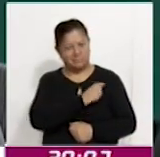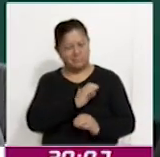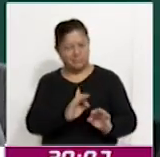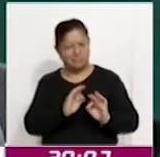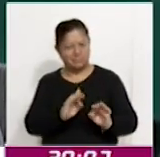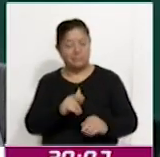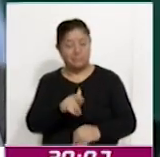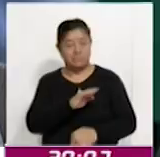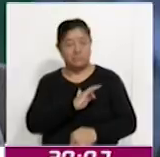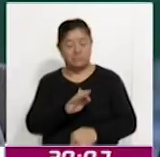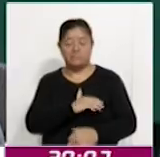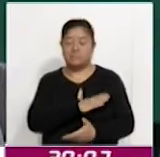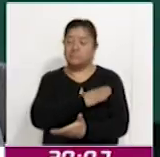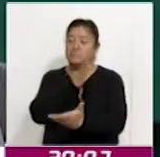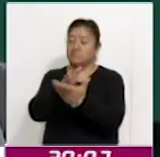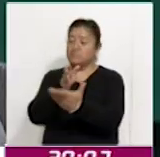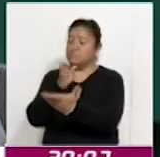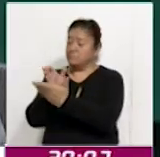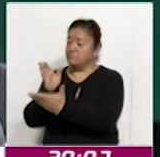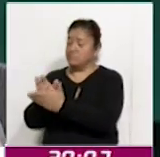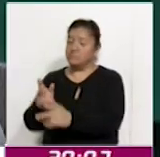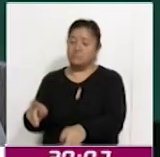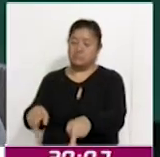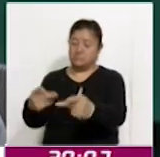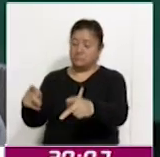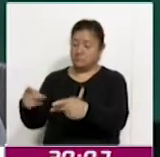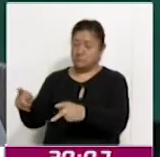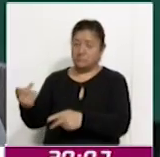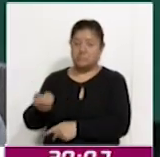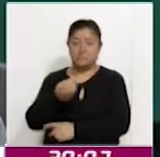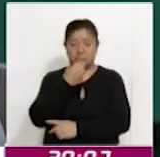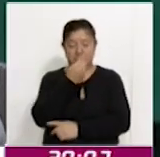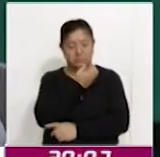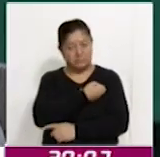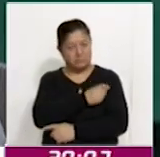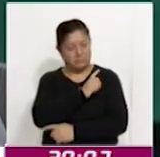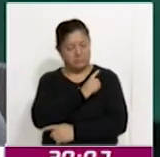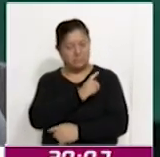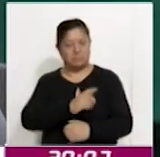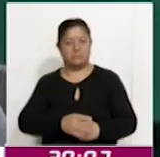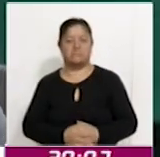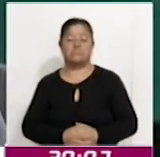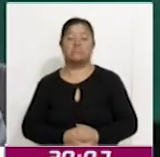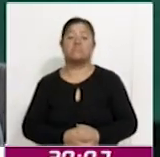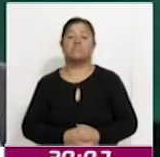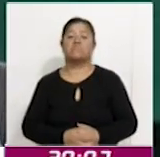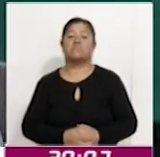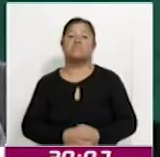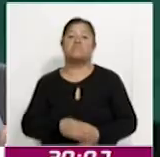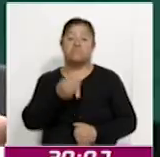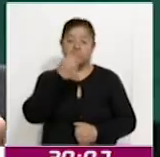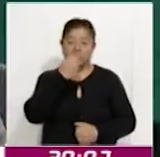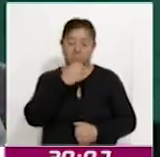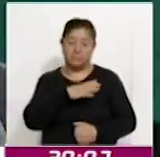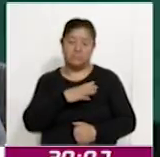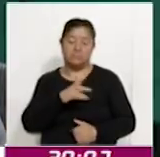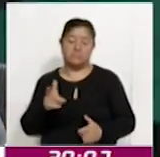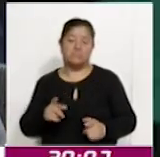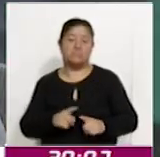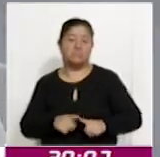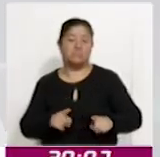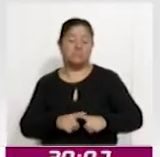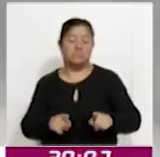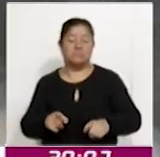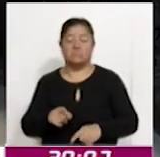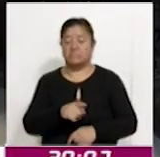espacio muy importante que cubrir con alimentos sanos, con alimentos que producen los diversos emprendimientos en el